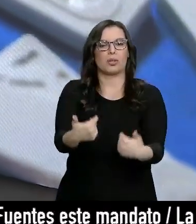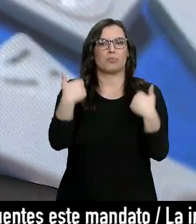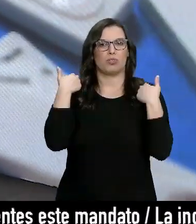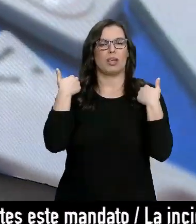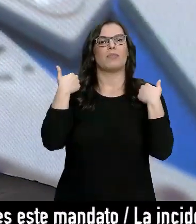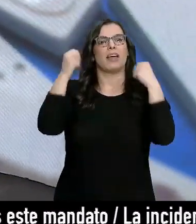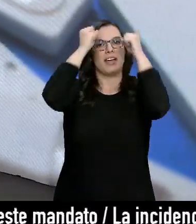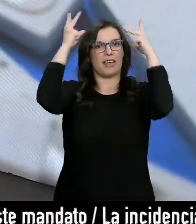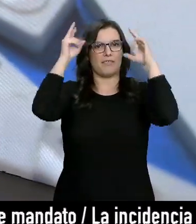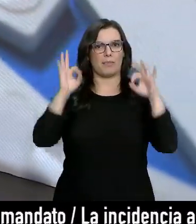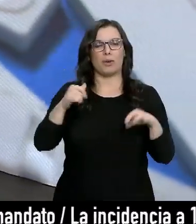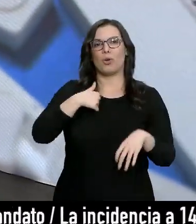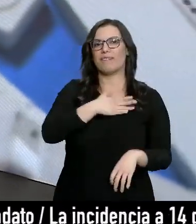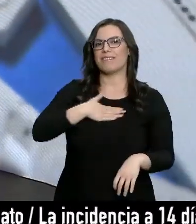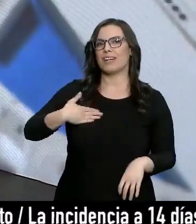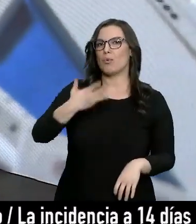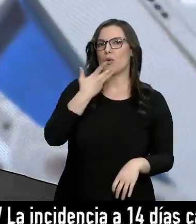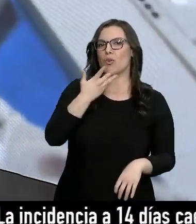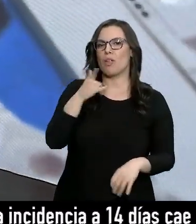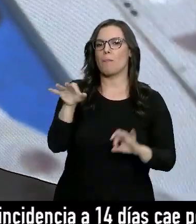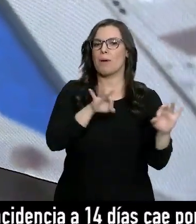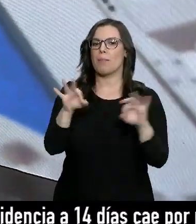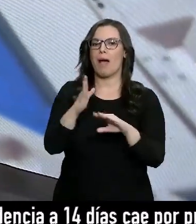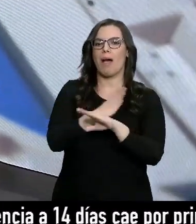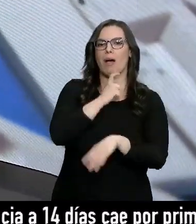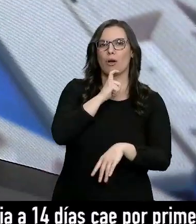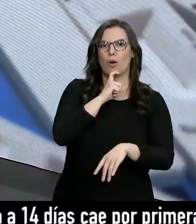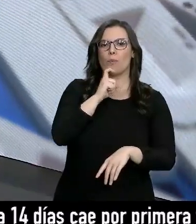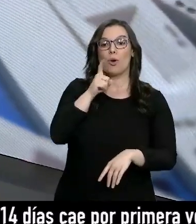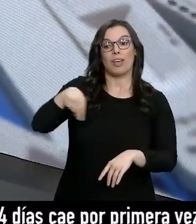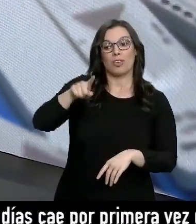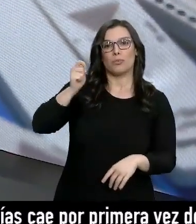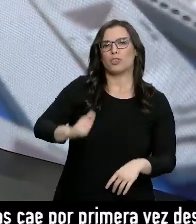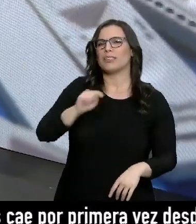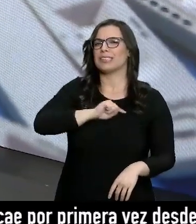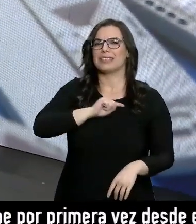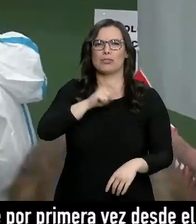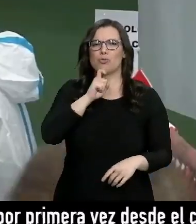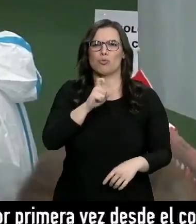de enfermería. Hoy hemos querido conocer cómo se preparan y cómo se sienten esos profesionales.